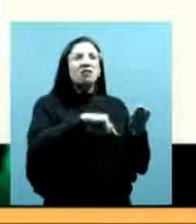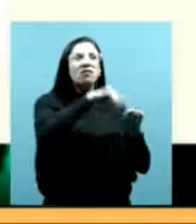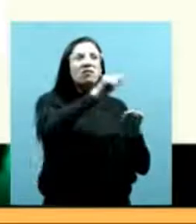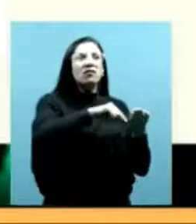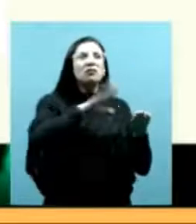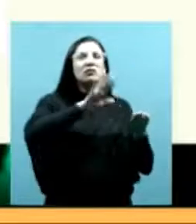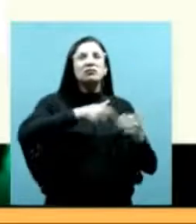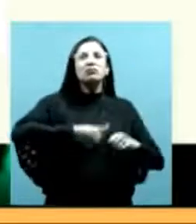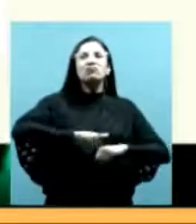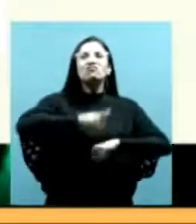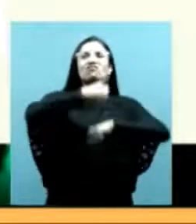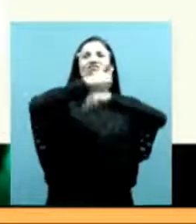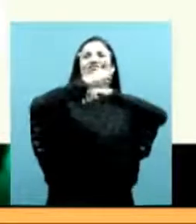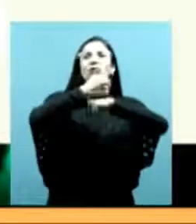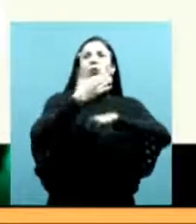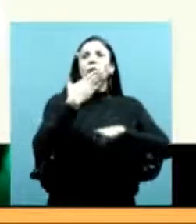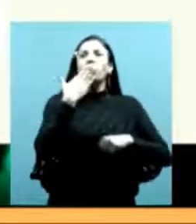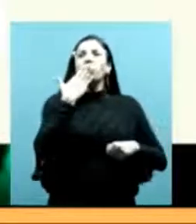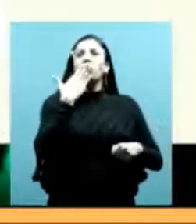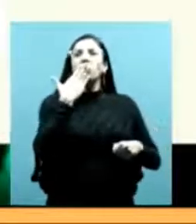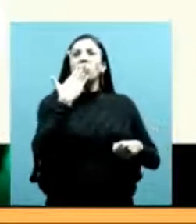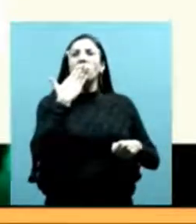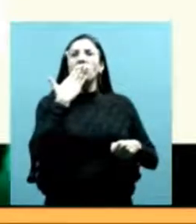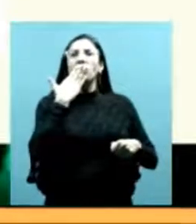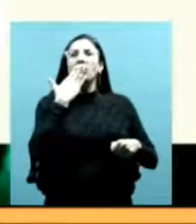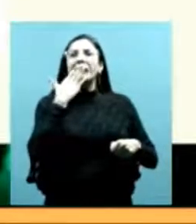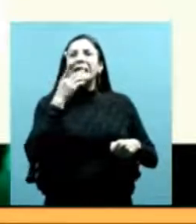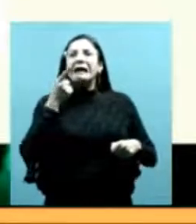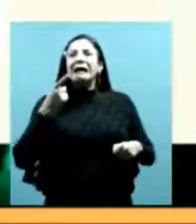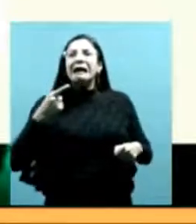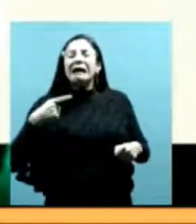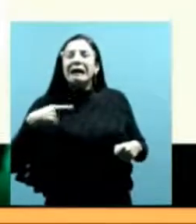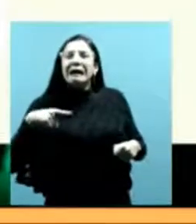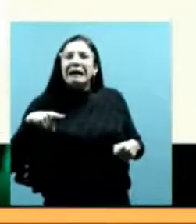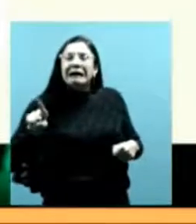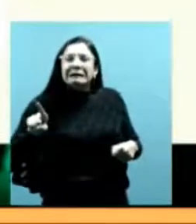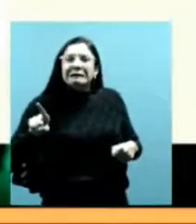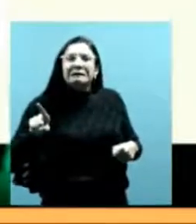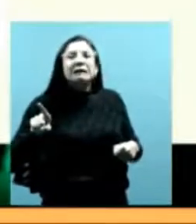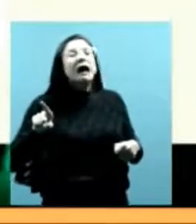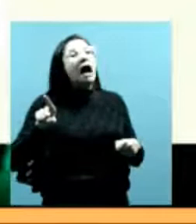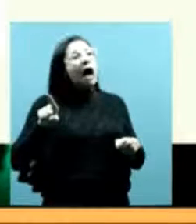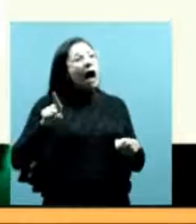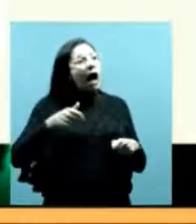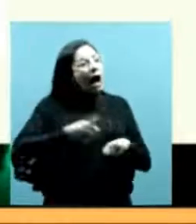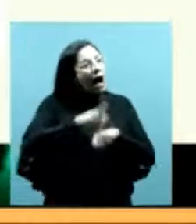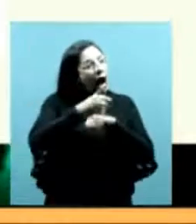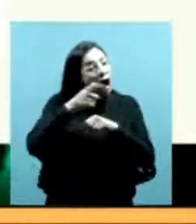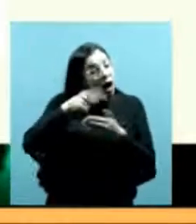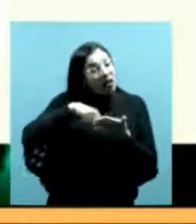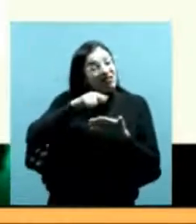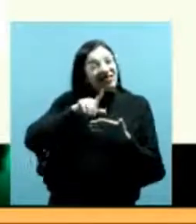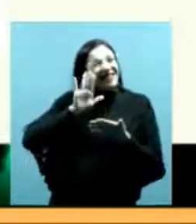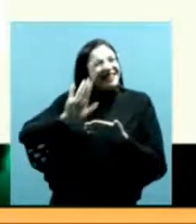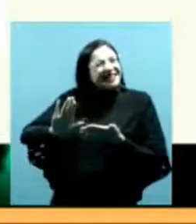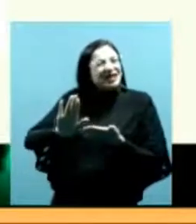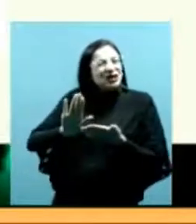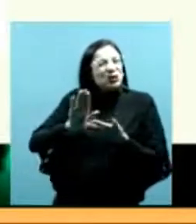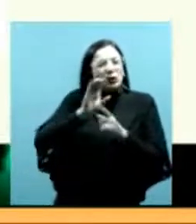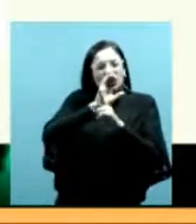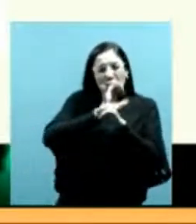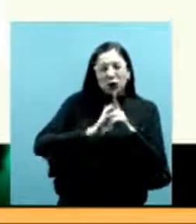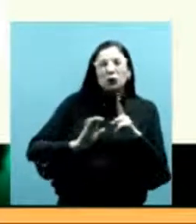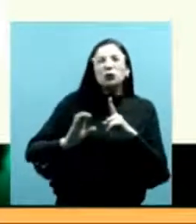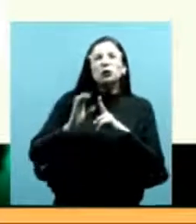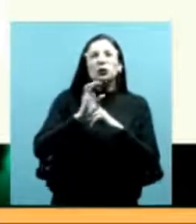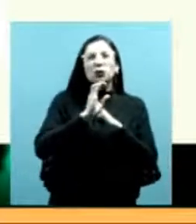cuando están regresando de los campos de concentración cuando están regresando a los lugares de Patagonia él está viniendo